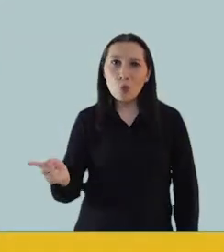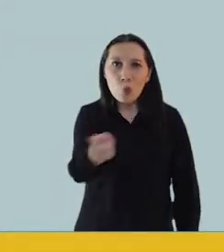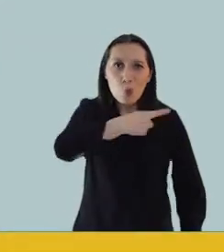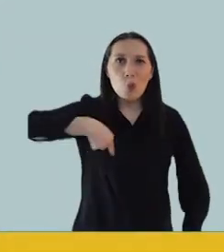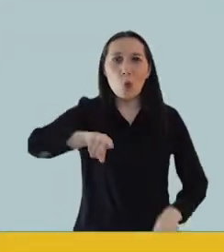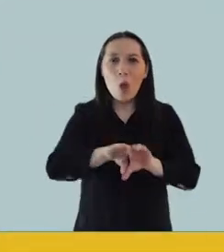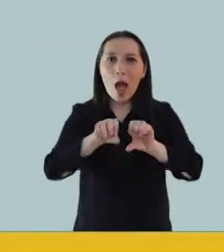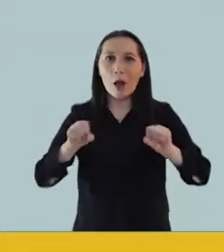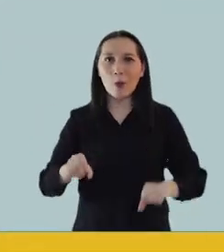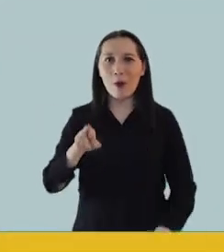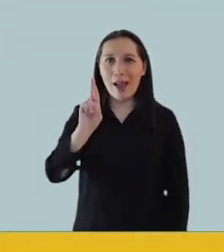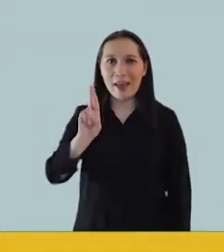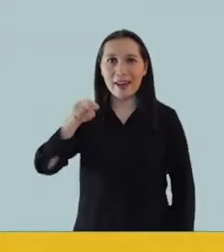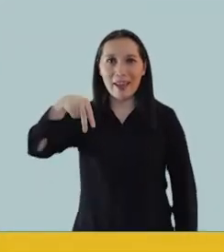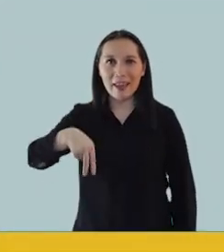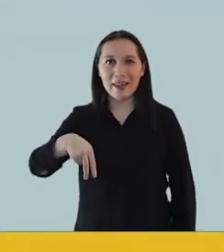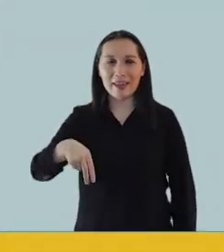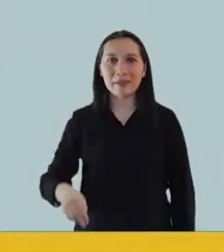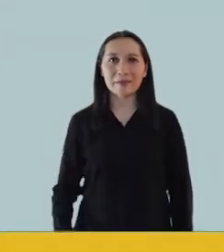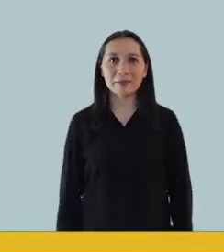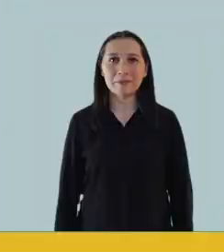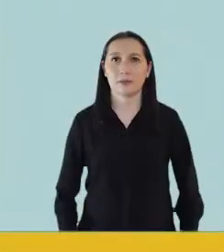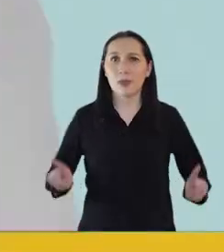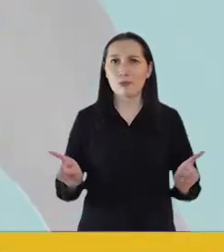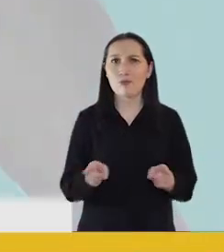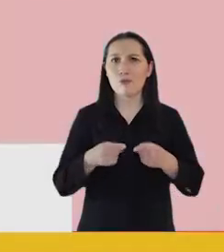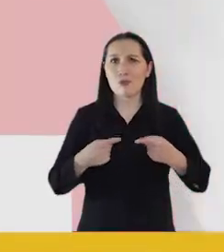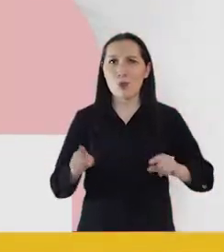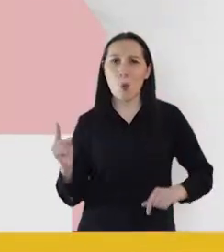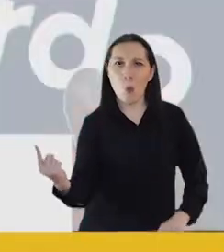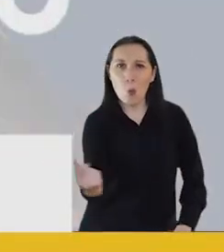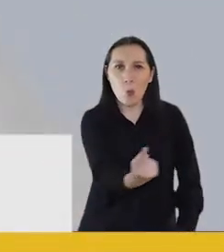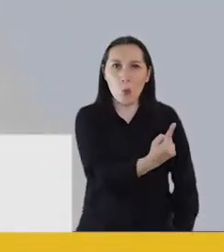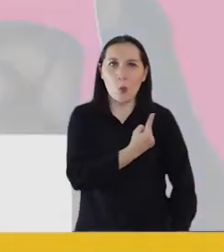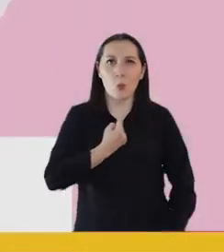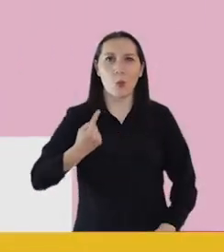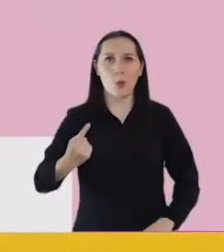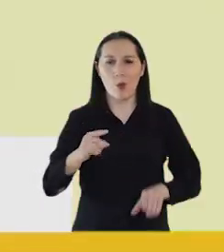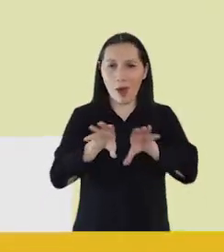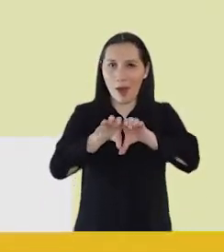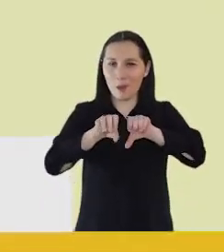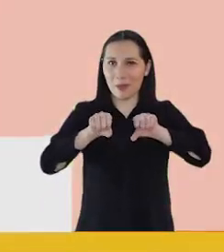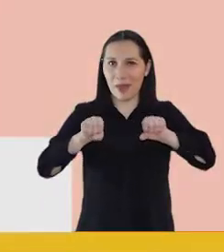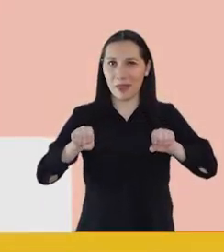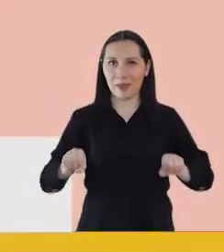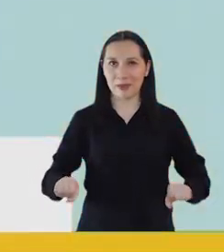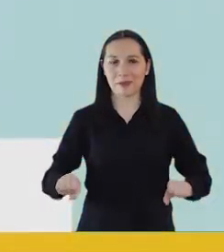Estamos de acuerdo. Renovación nacional. Estamos de acuerdo.